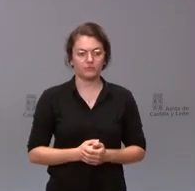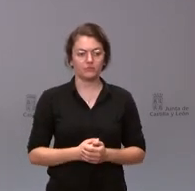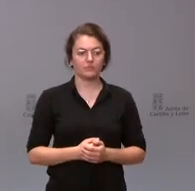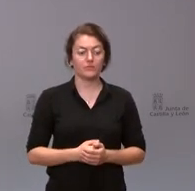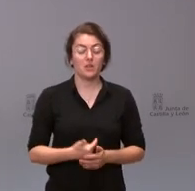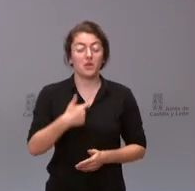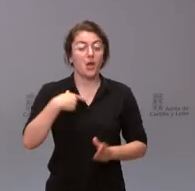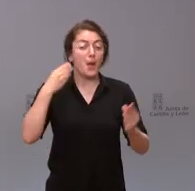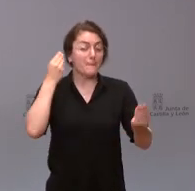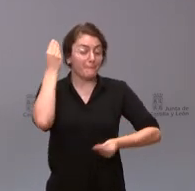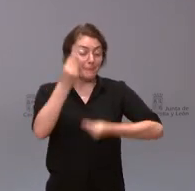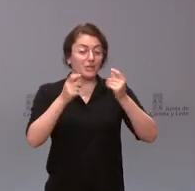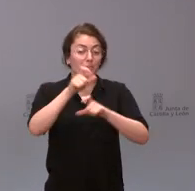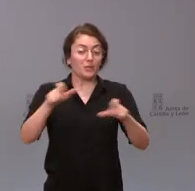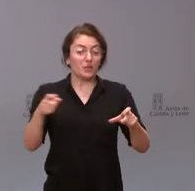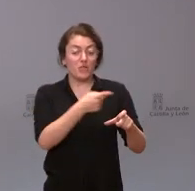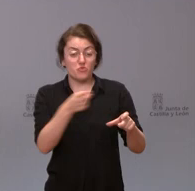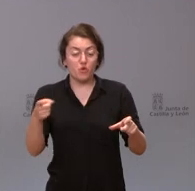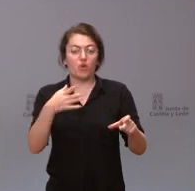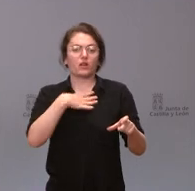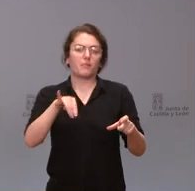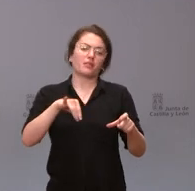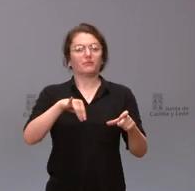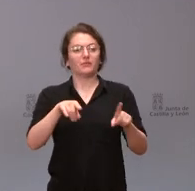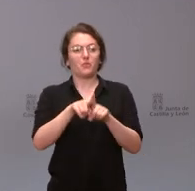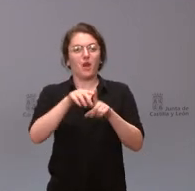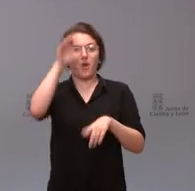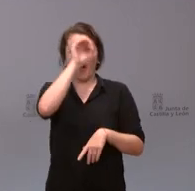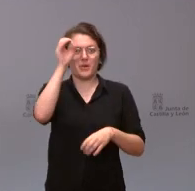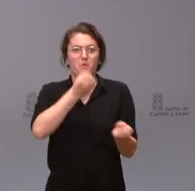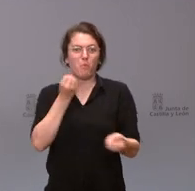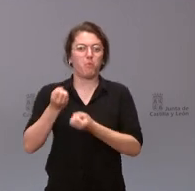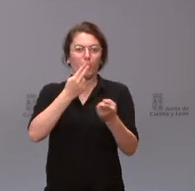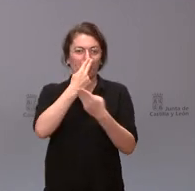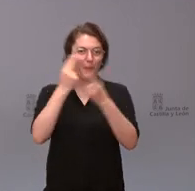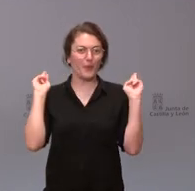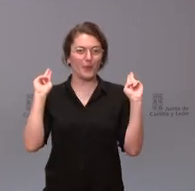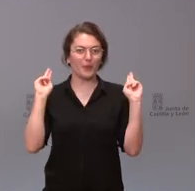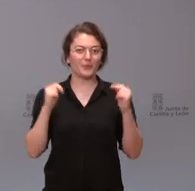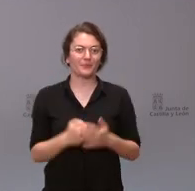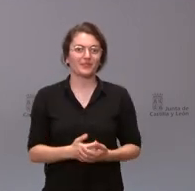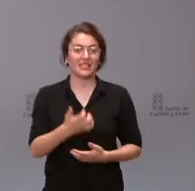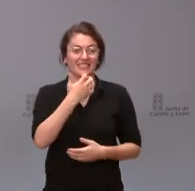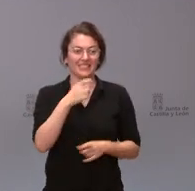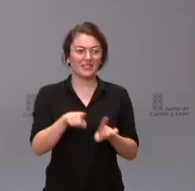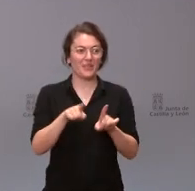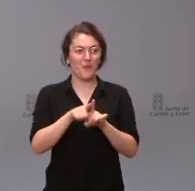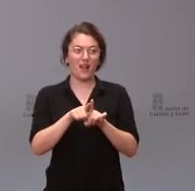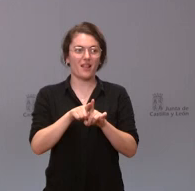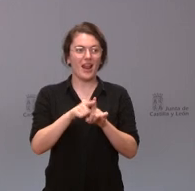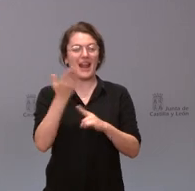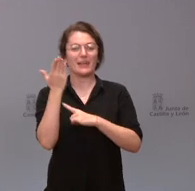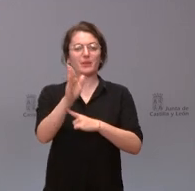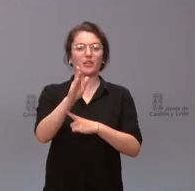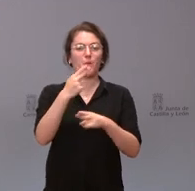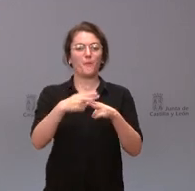Yo creo que cualquier ciudadano tiene derecho a expresar sus opiniones públicamente y si tiene una representación política y en este caso